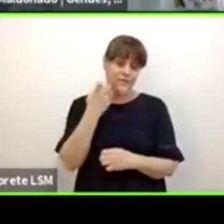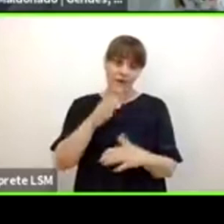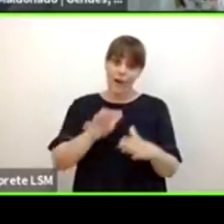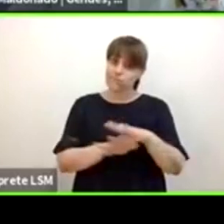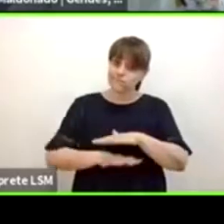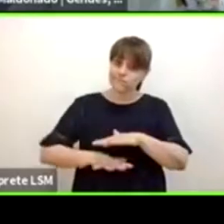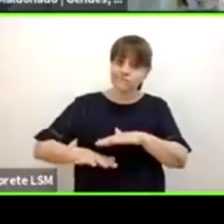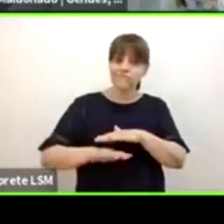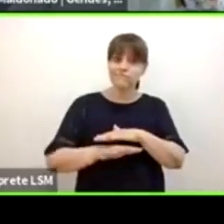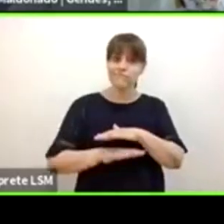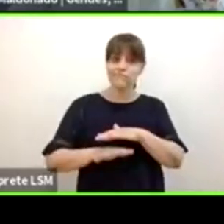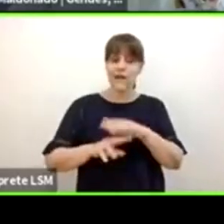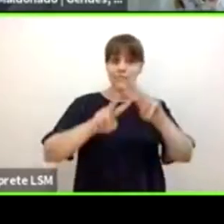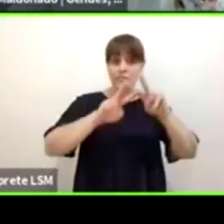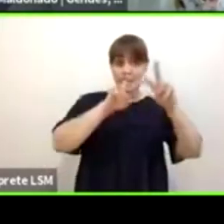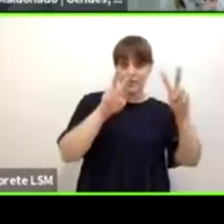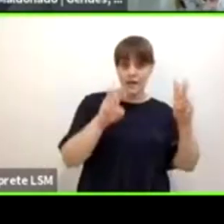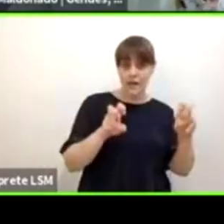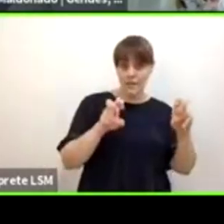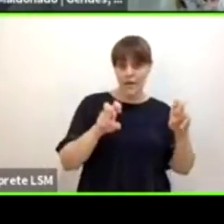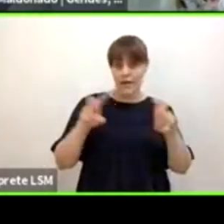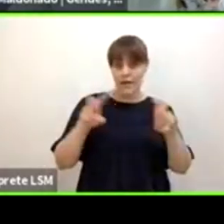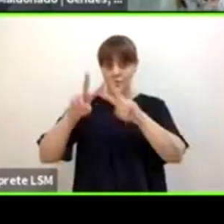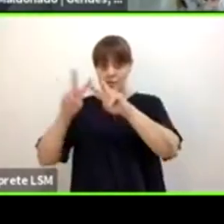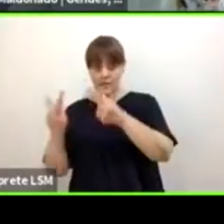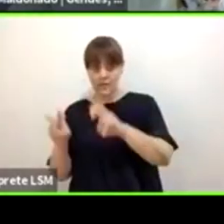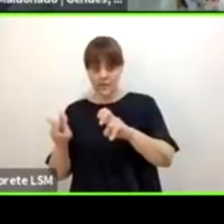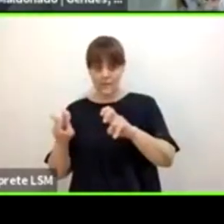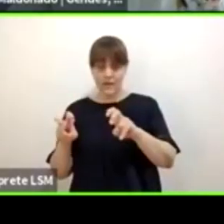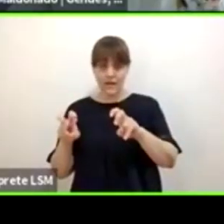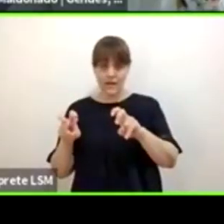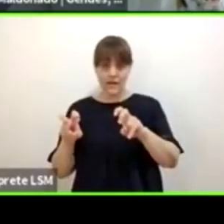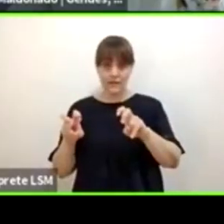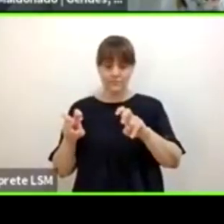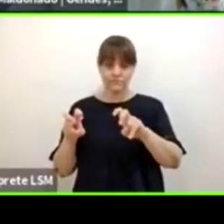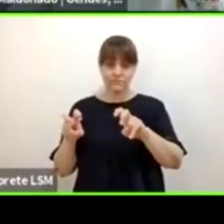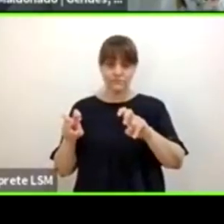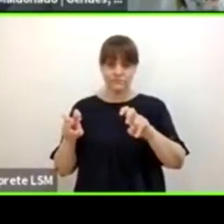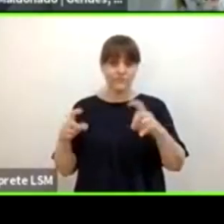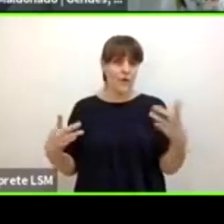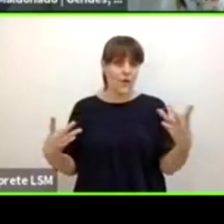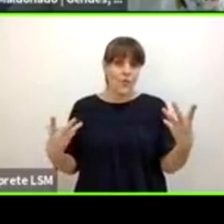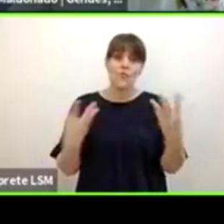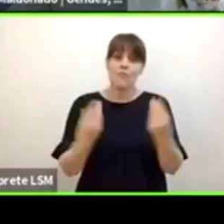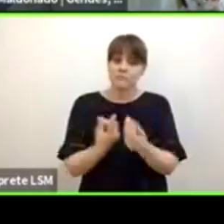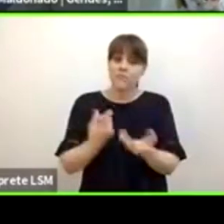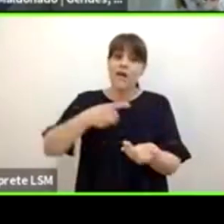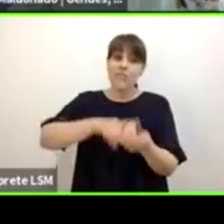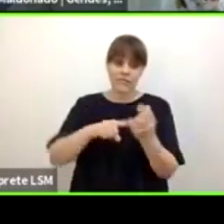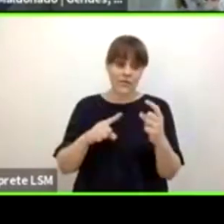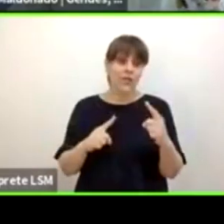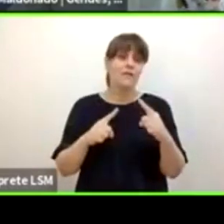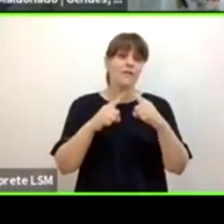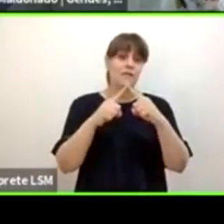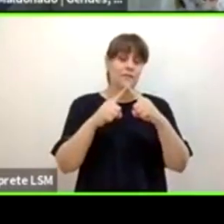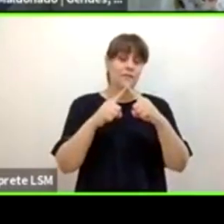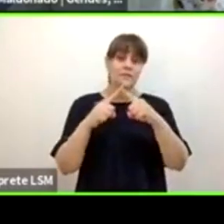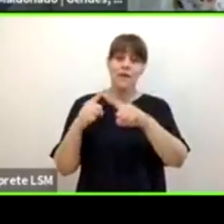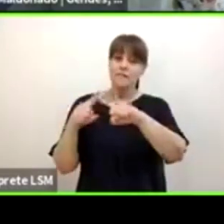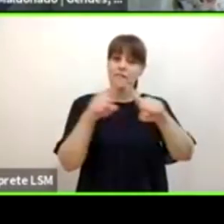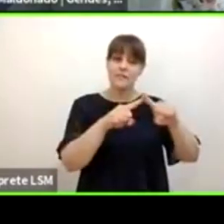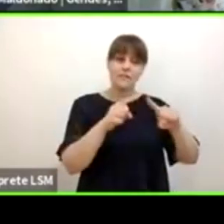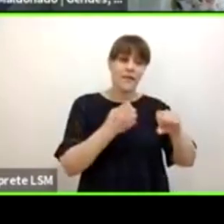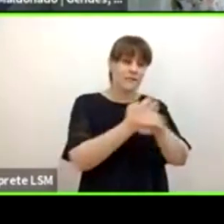también se cruza o como no Juan José con la iglesia con las resistencias de muchos de los